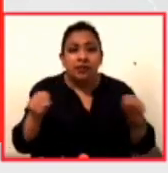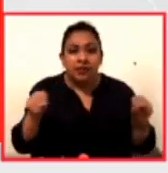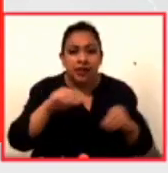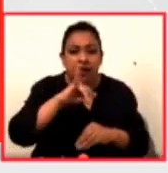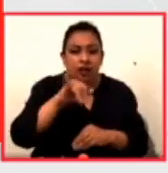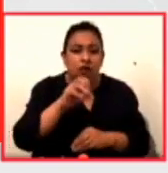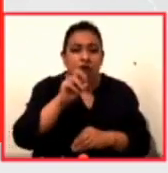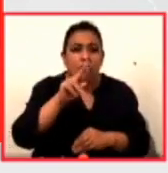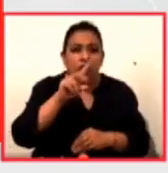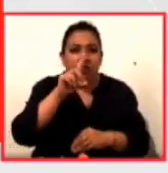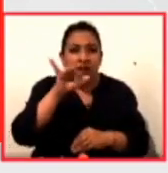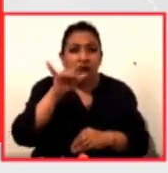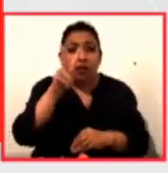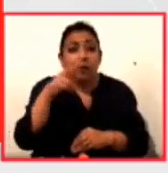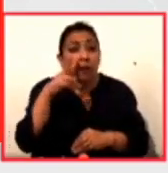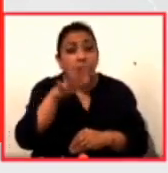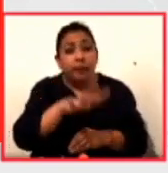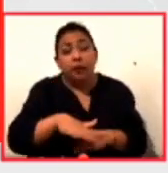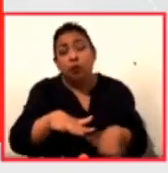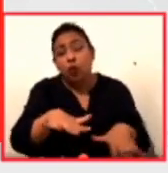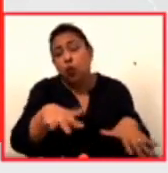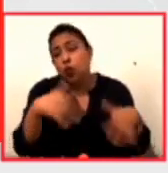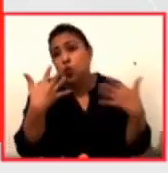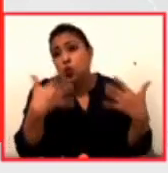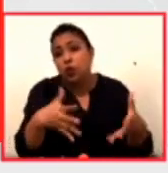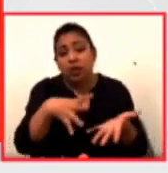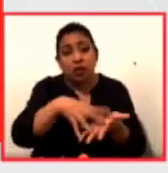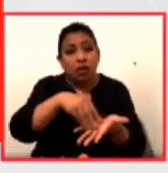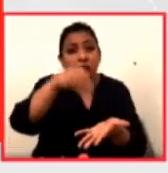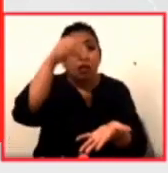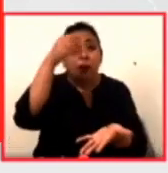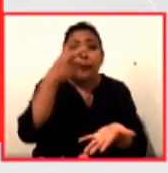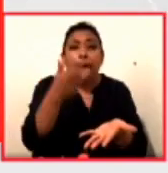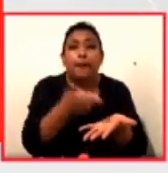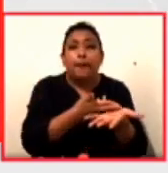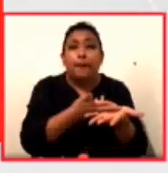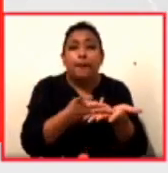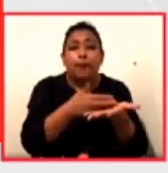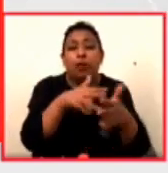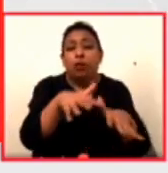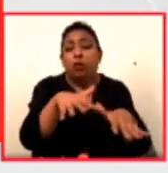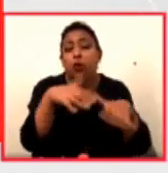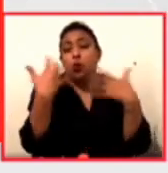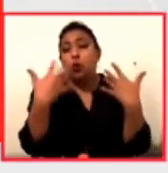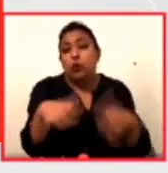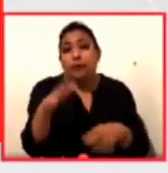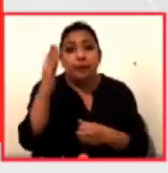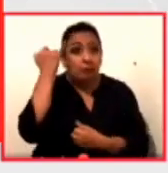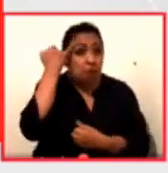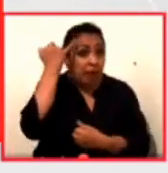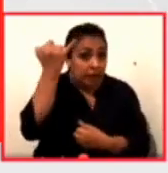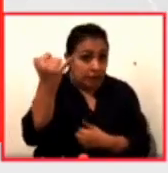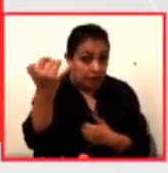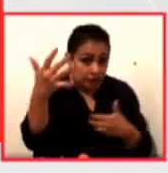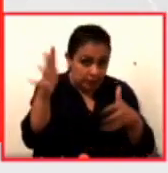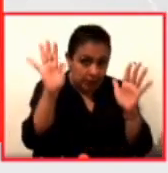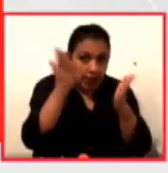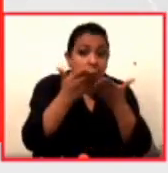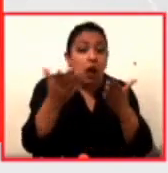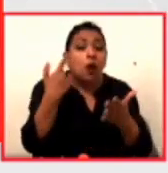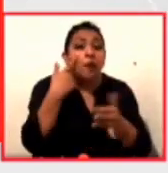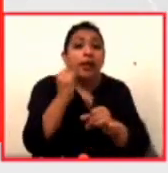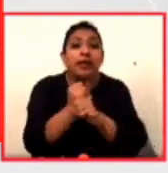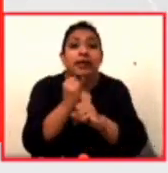que da unas vistas espectaculares con esa tierra de color rosada bueno imagínenselo y ahora entren a la página